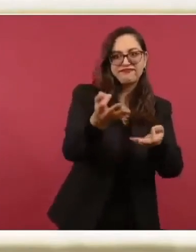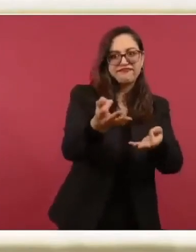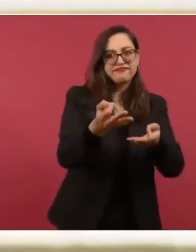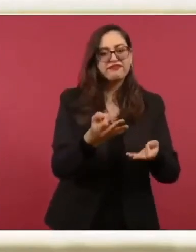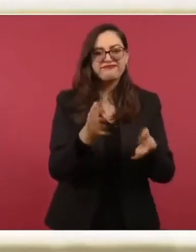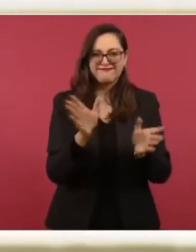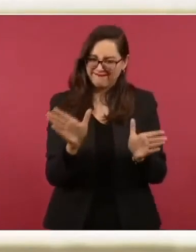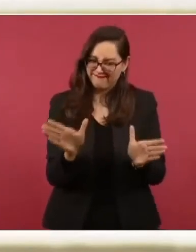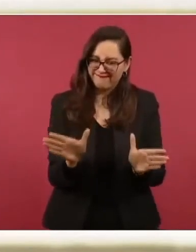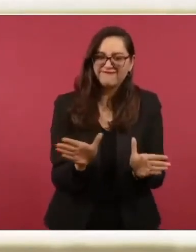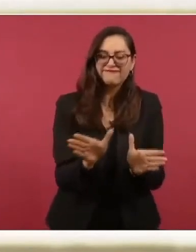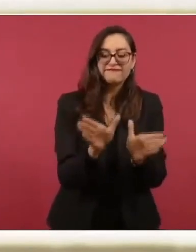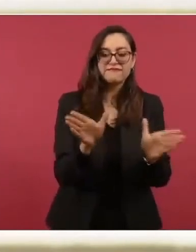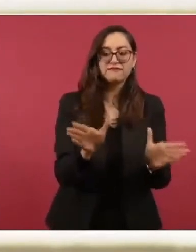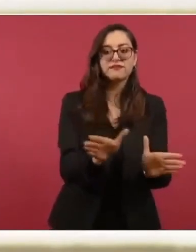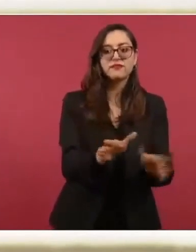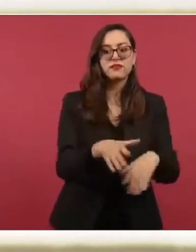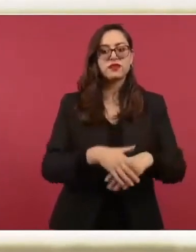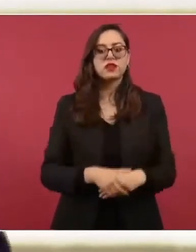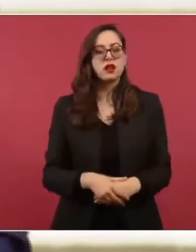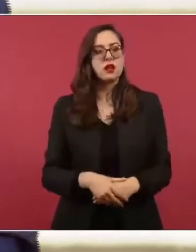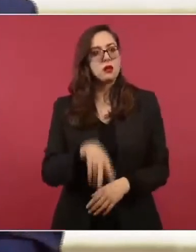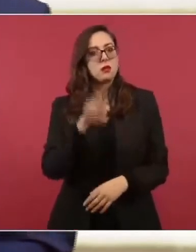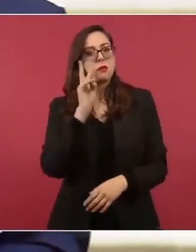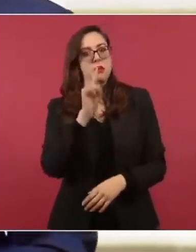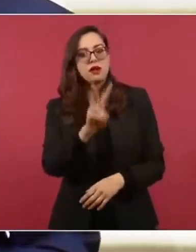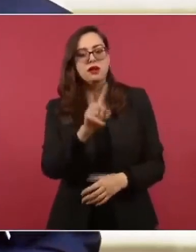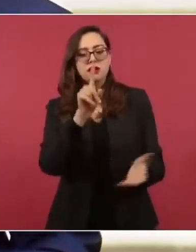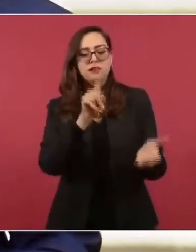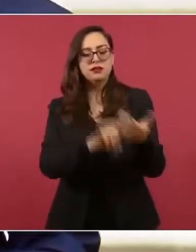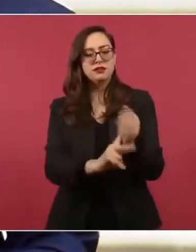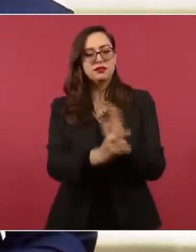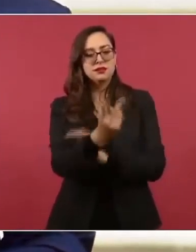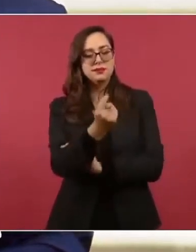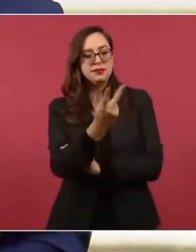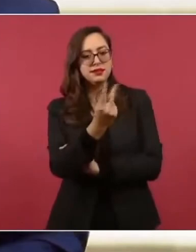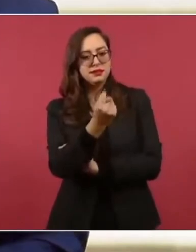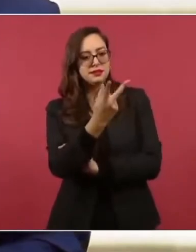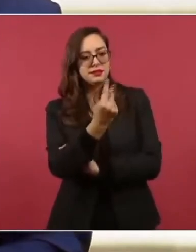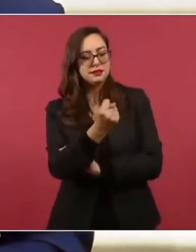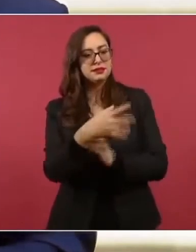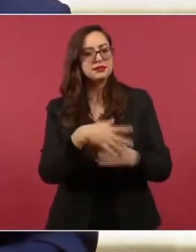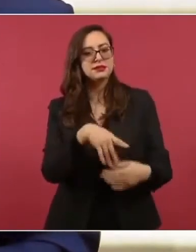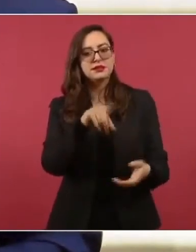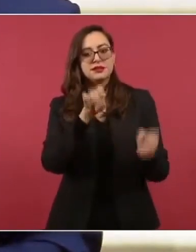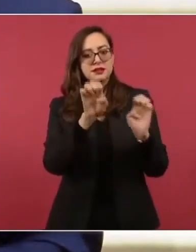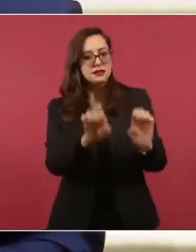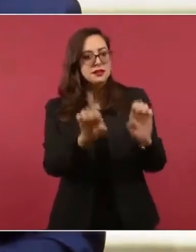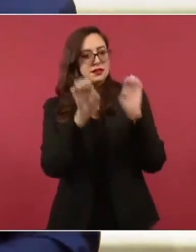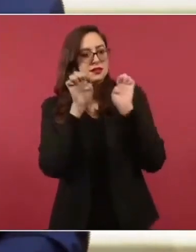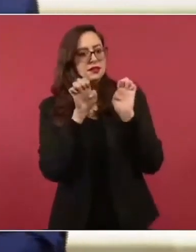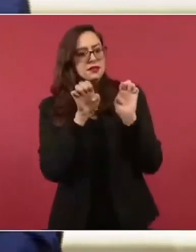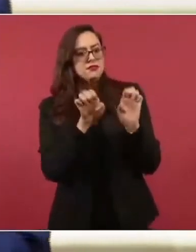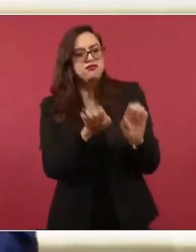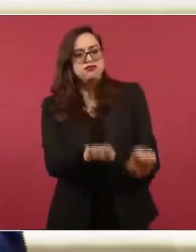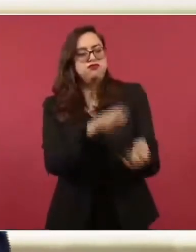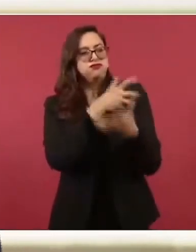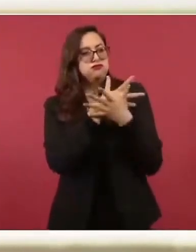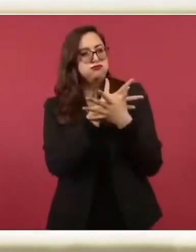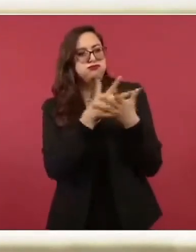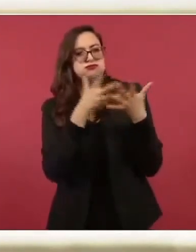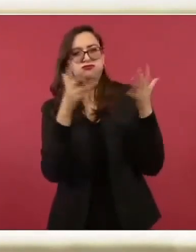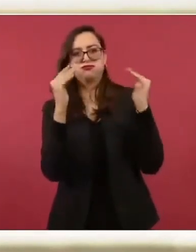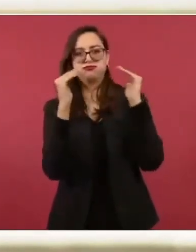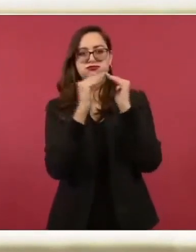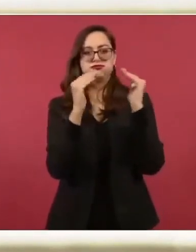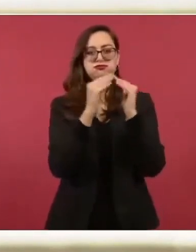son residencias las que aparecen en las series, casas lujosísimas,